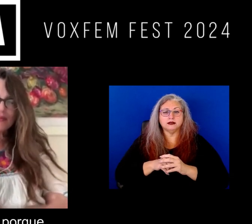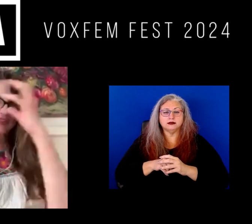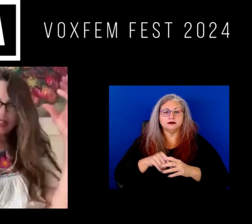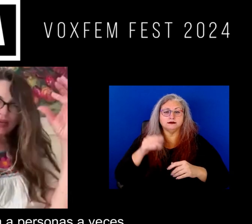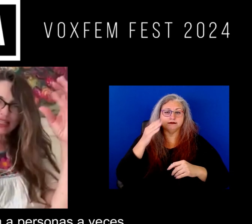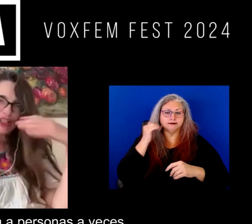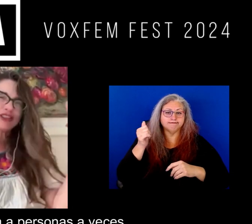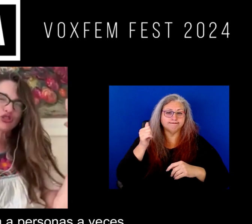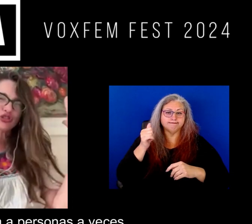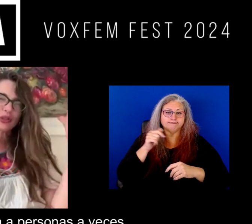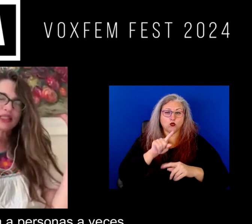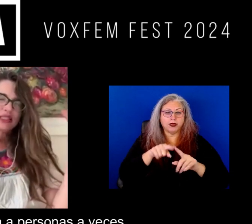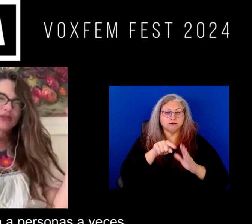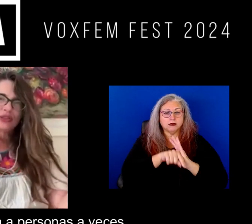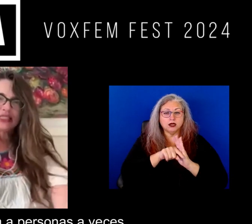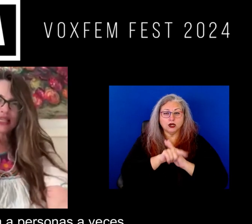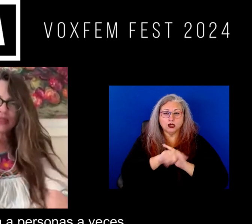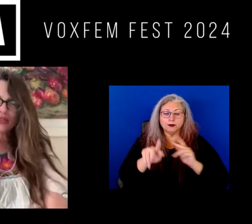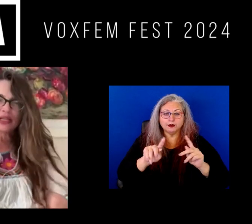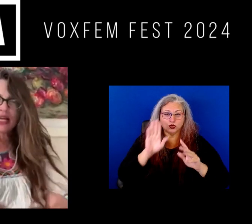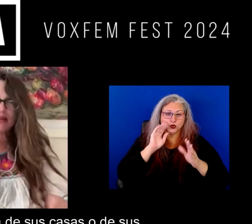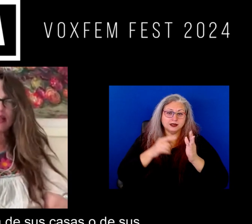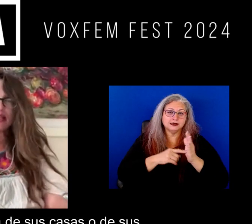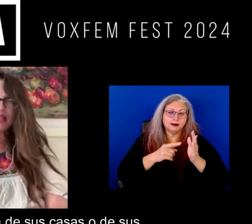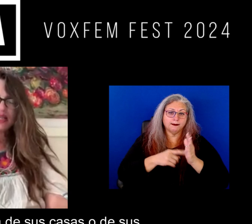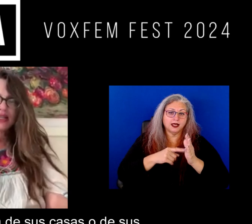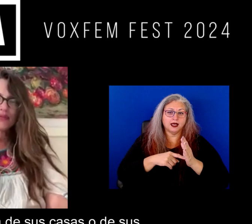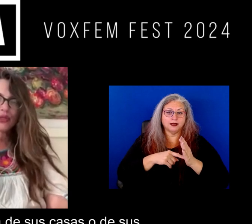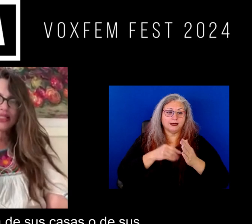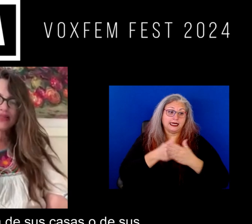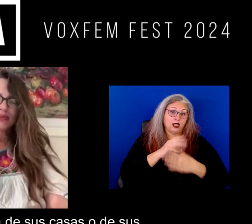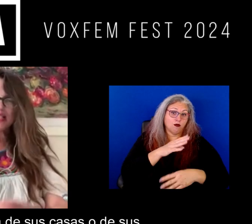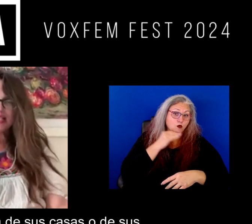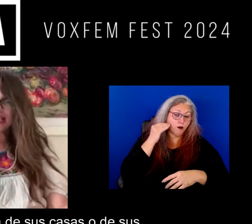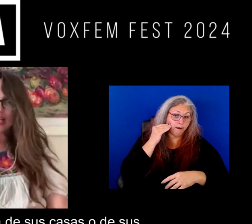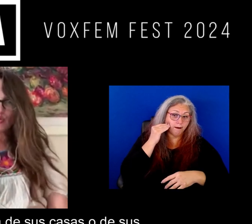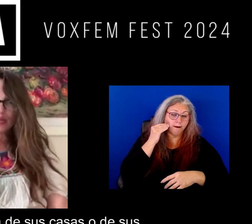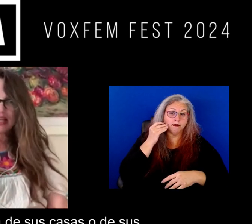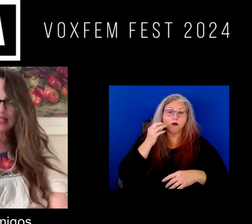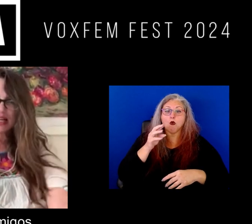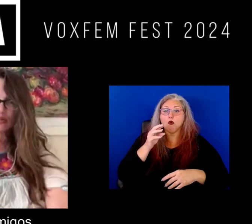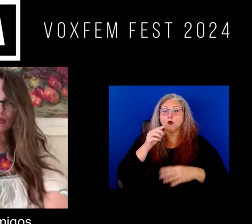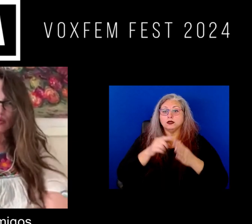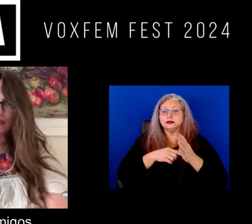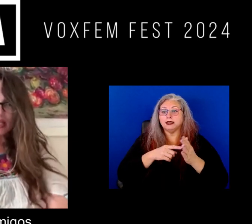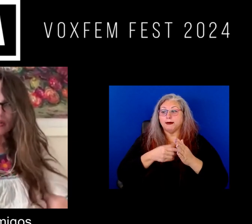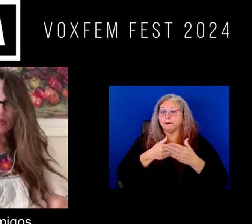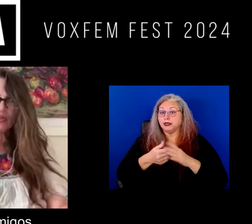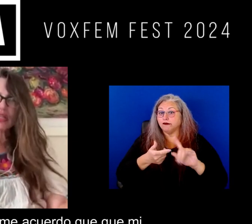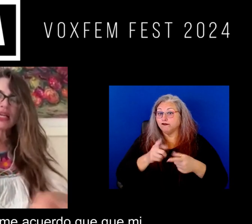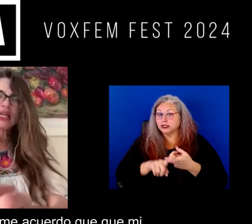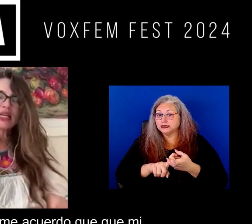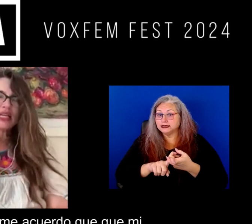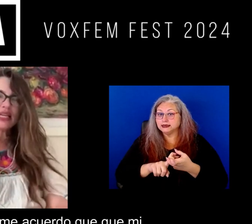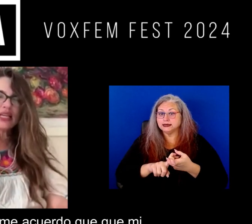entonces ¿no? porque cuando asesinan a personas a veces pues pues es cerca de sus casas o de sus amigos